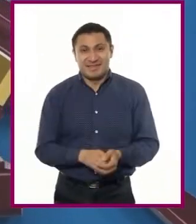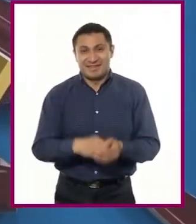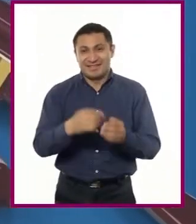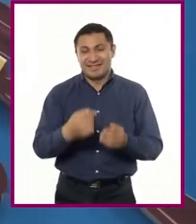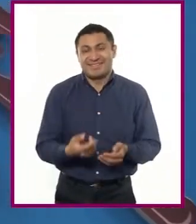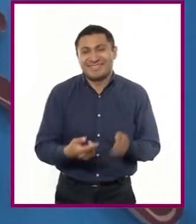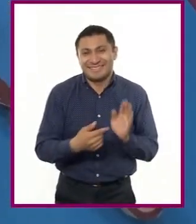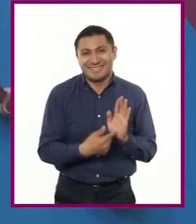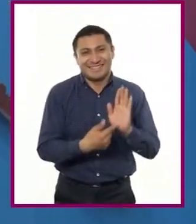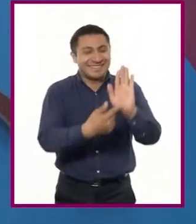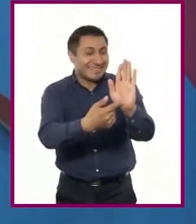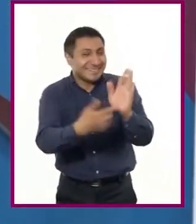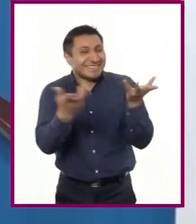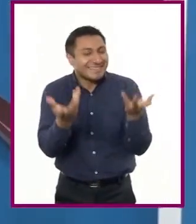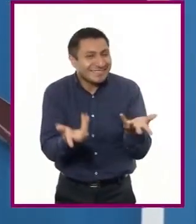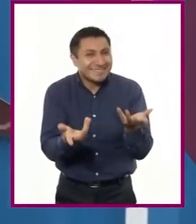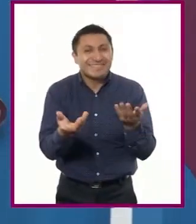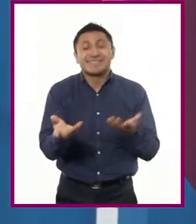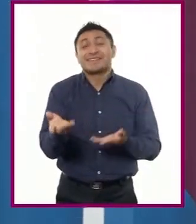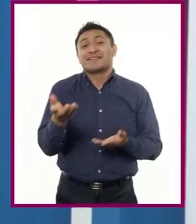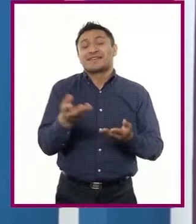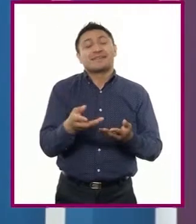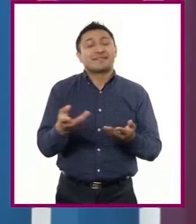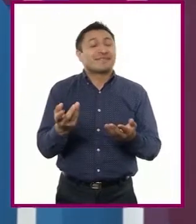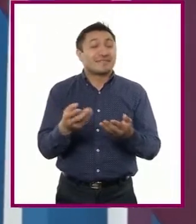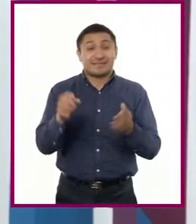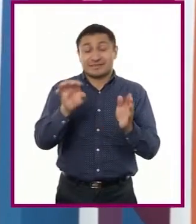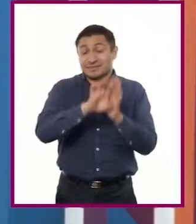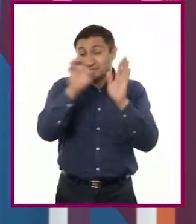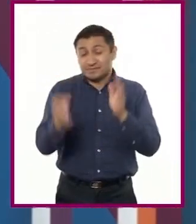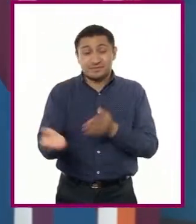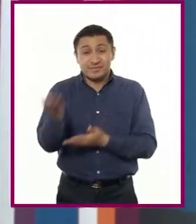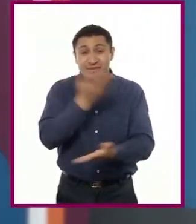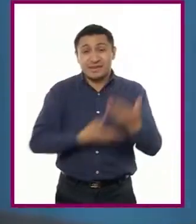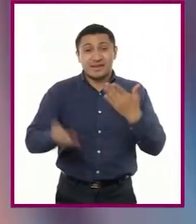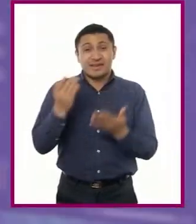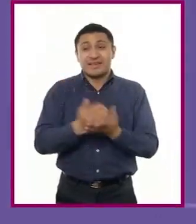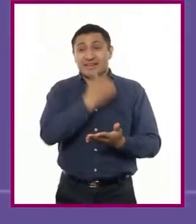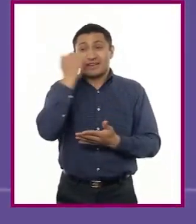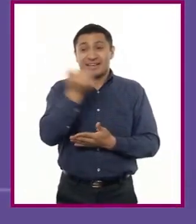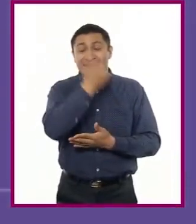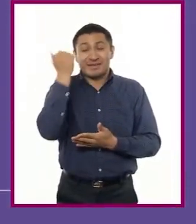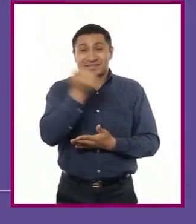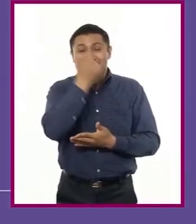el siguiente caso que nos compartieron alumnas y alumnos del Estado de Veracruz.